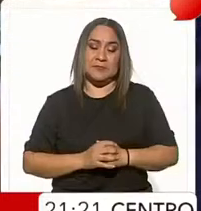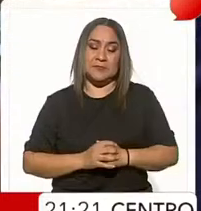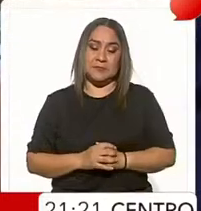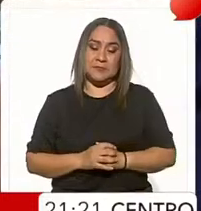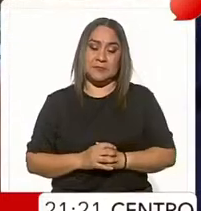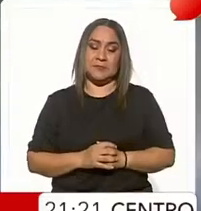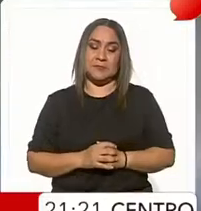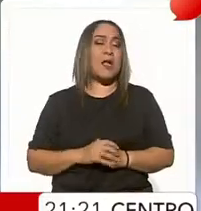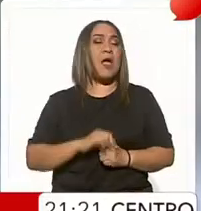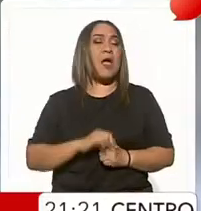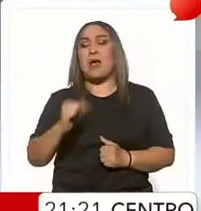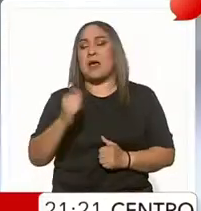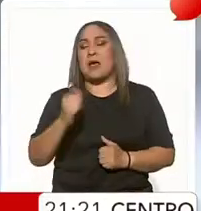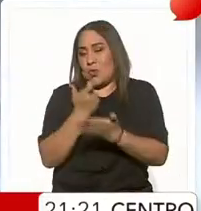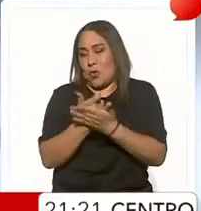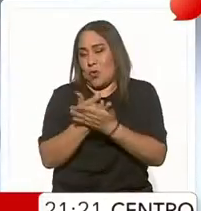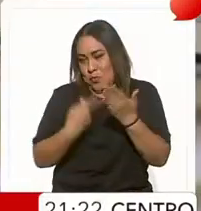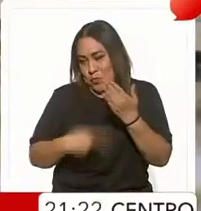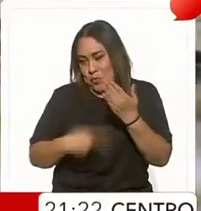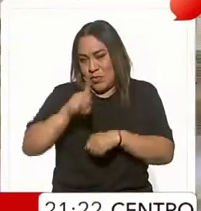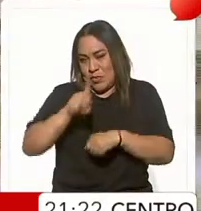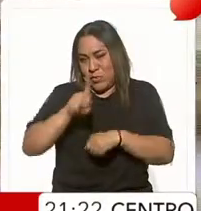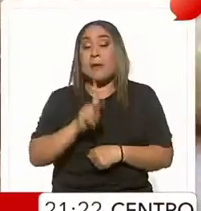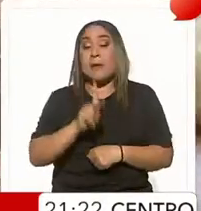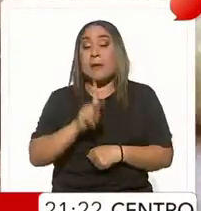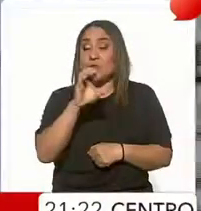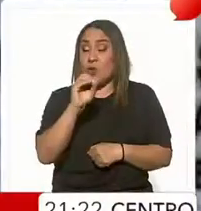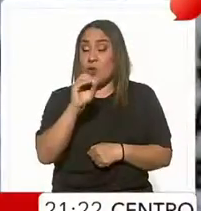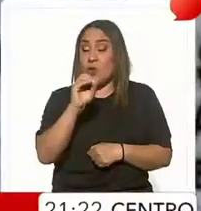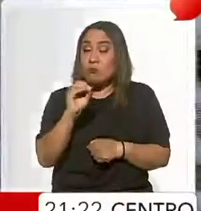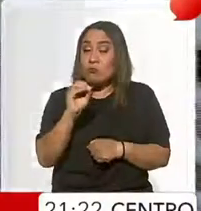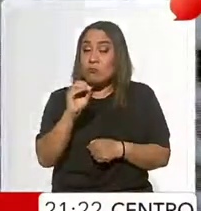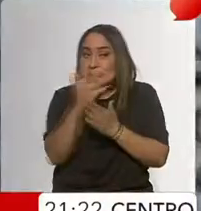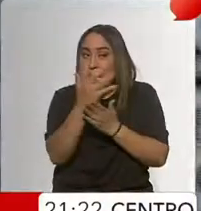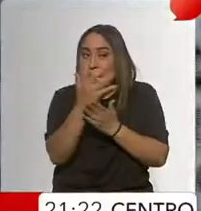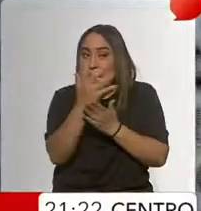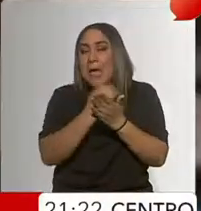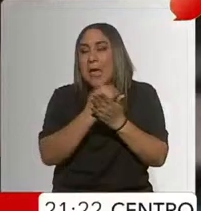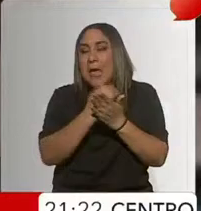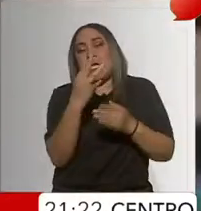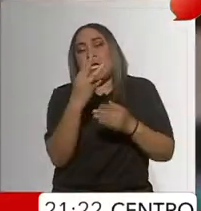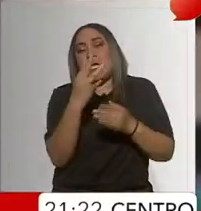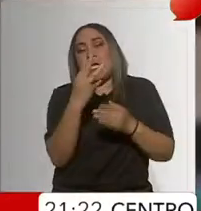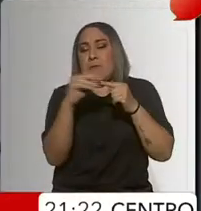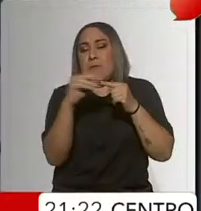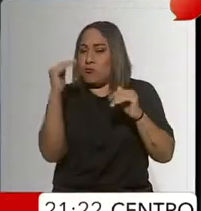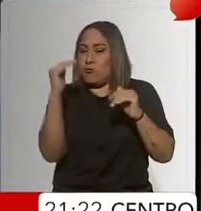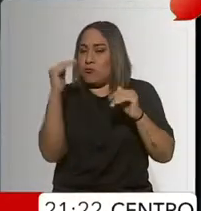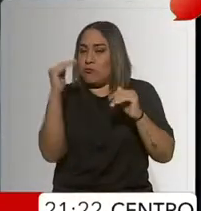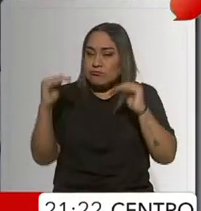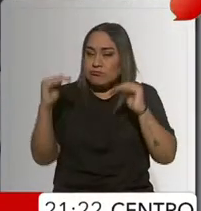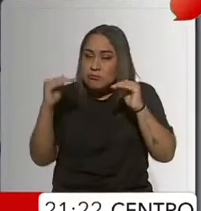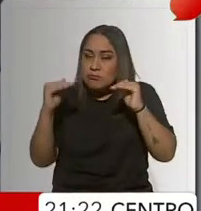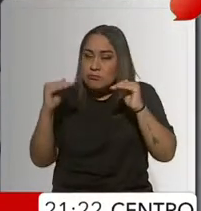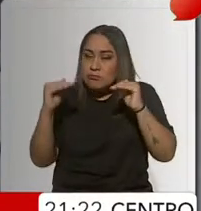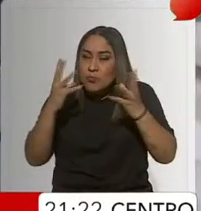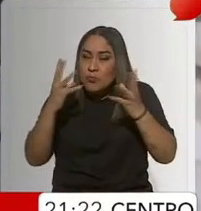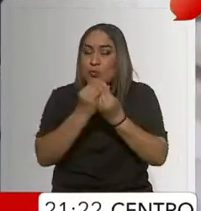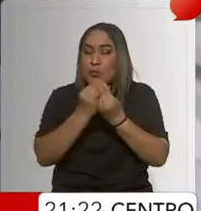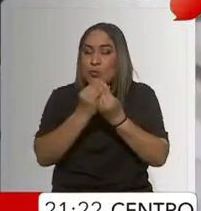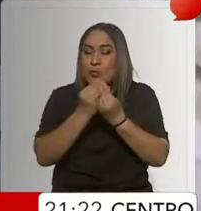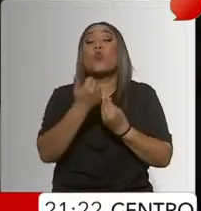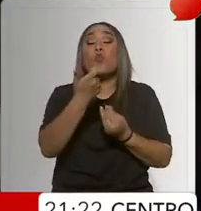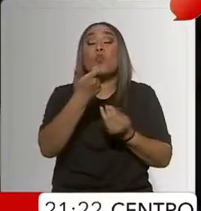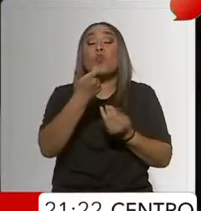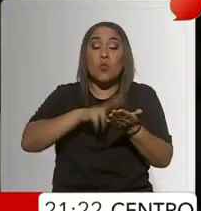En asuntos económicos de este día, el peso inició el mes con ganancias de 3 centavos ante el dólar. Al cerrar la jornada de hoy en 16